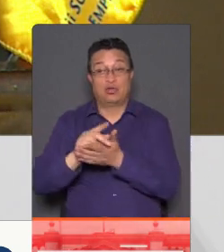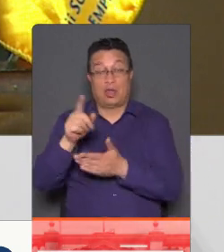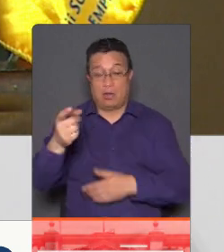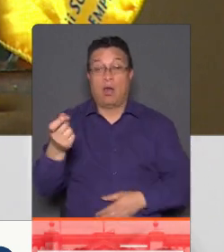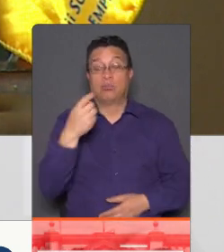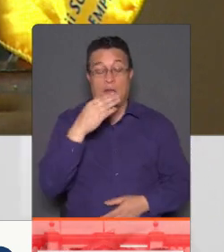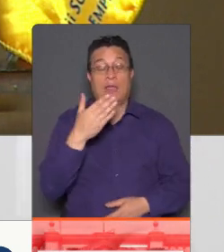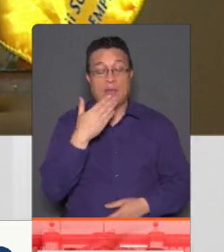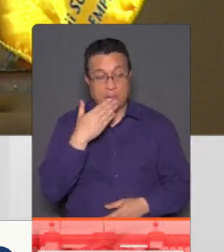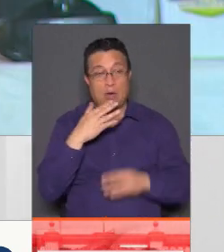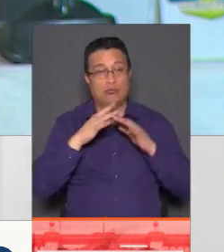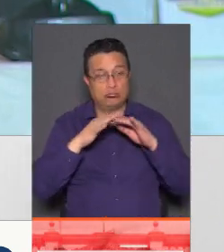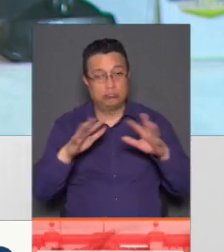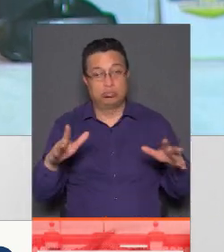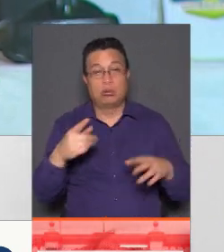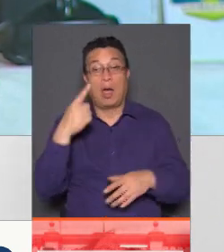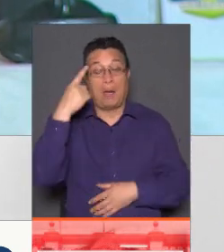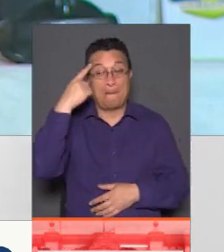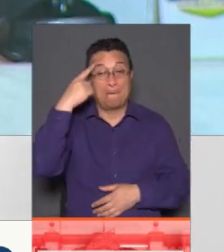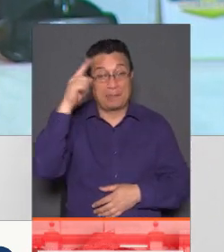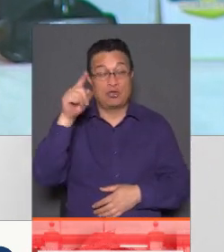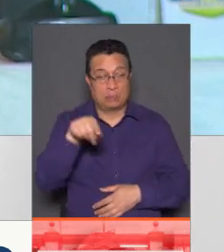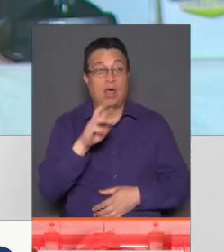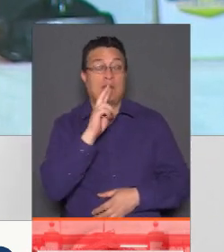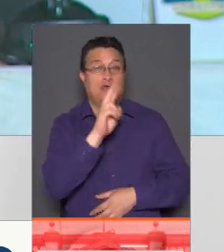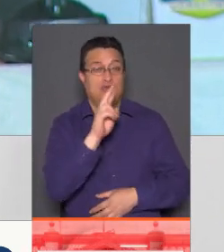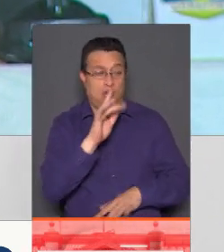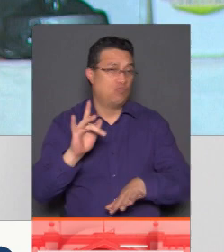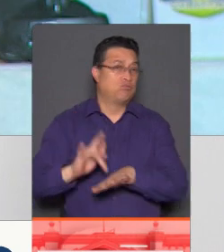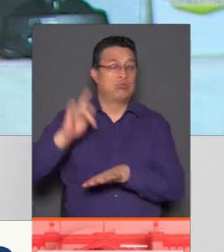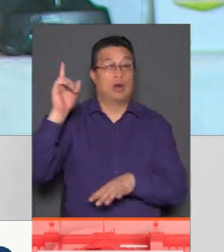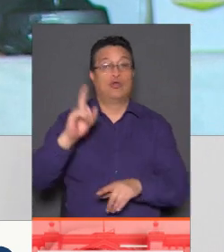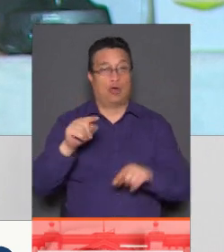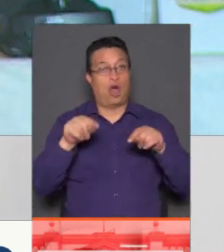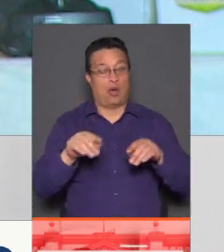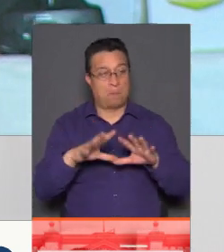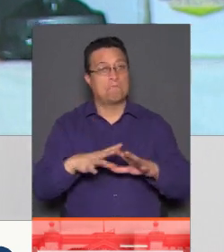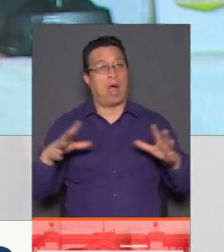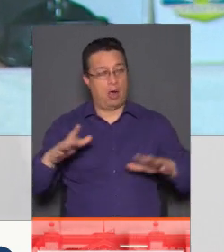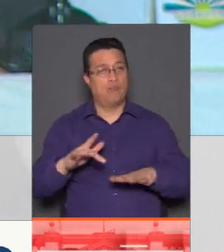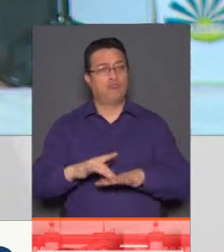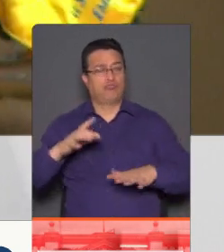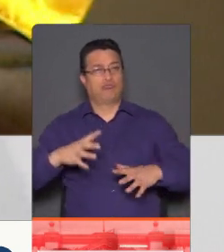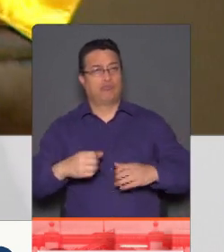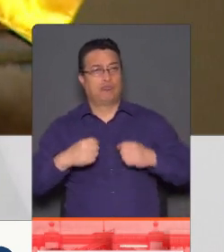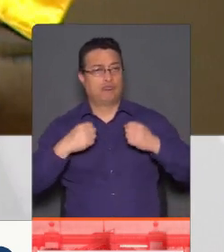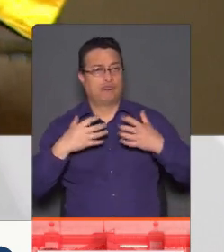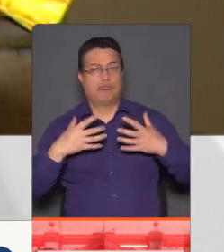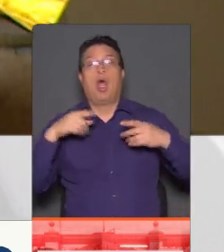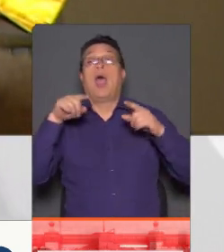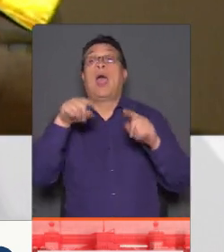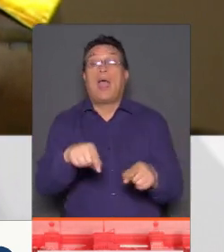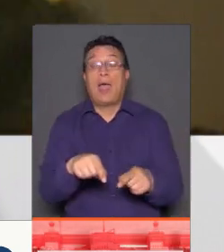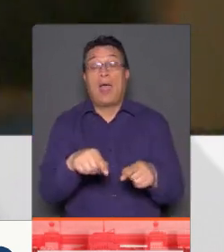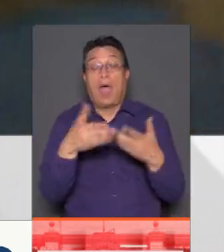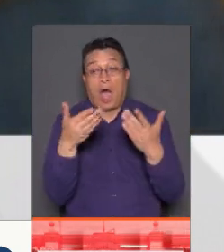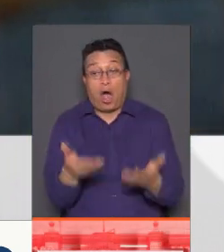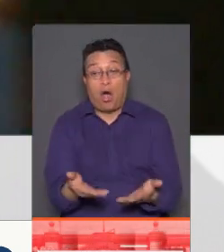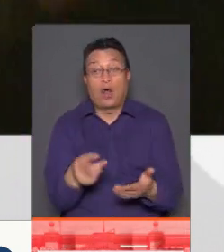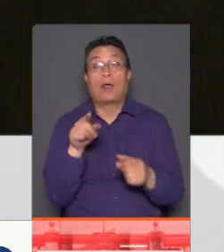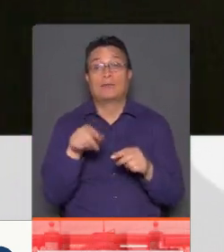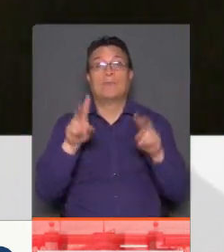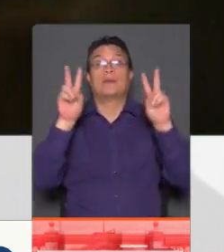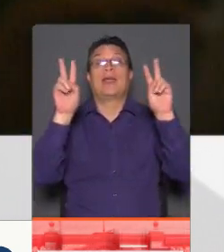viralizada, pero no había reaccionado de esta manera, que es lo noticioso, que es lo llamativo. Ahora, las lecturas apuntan a que se trata de un tema